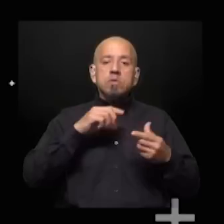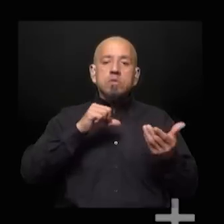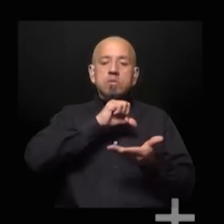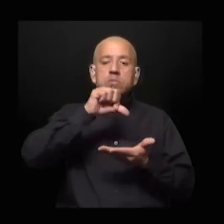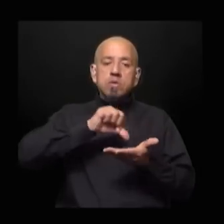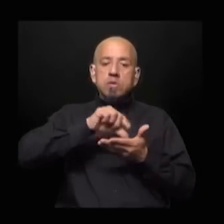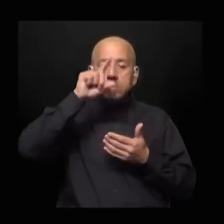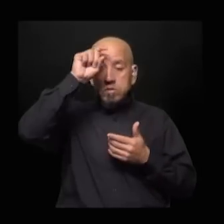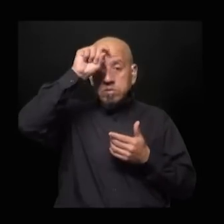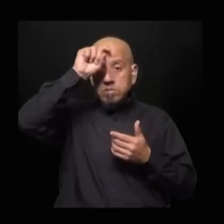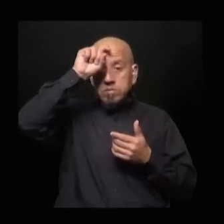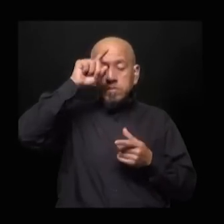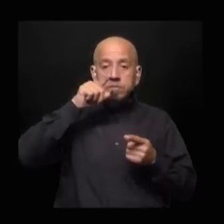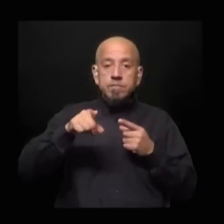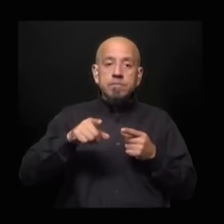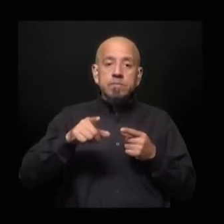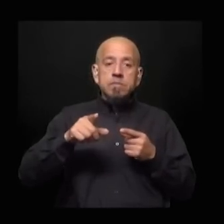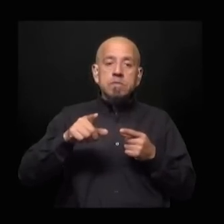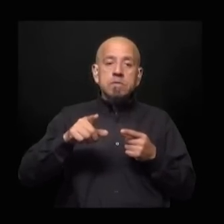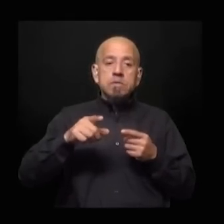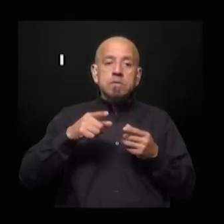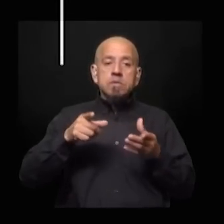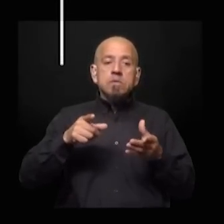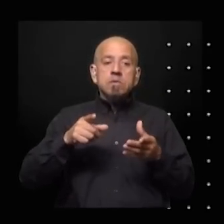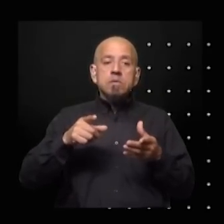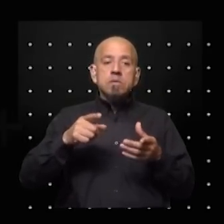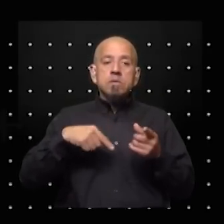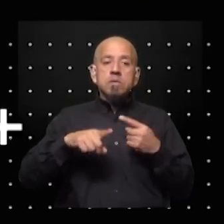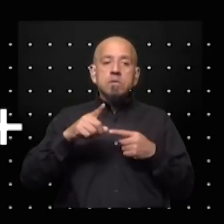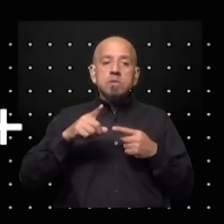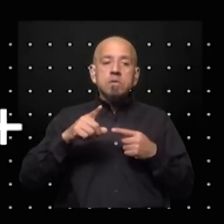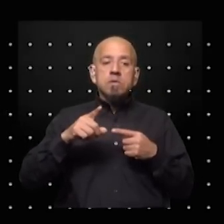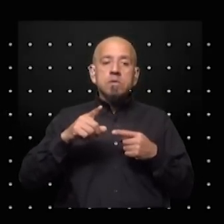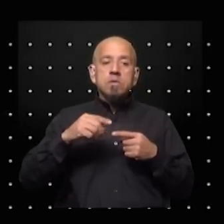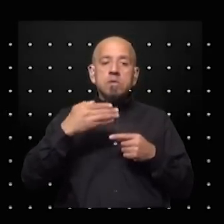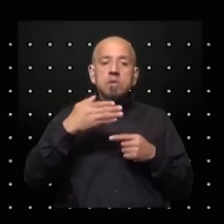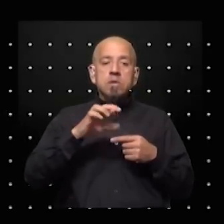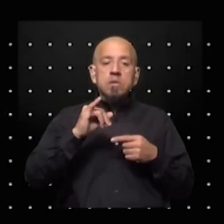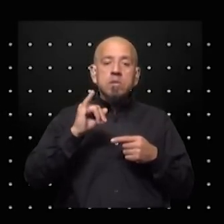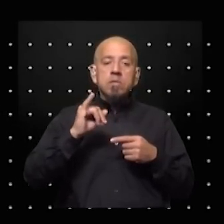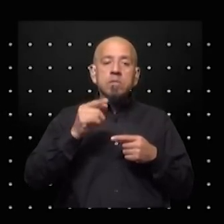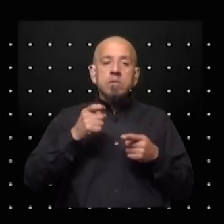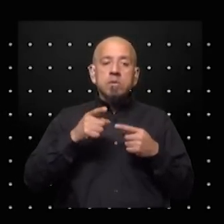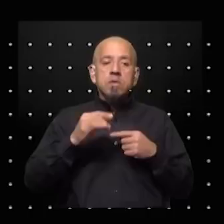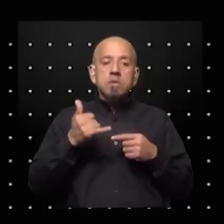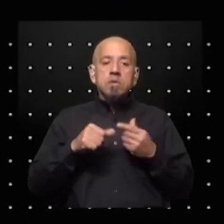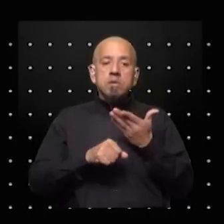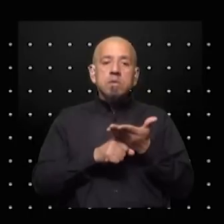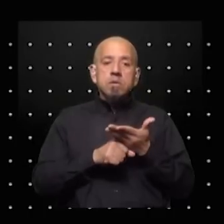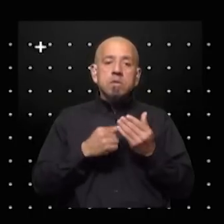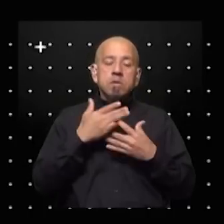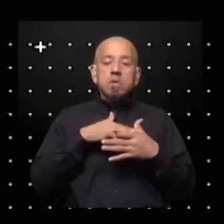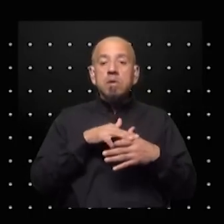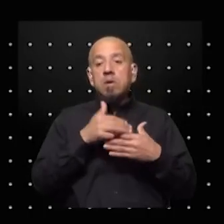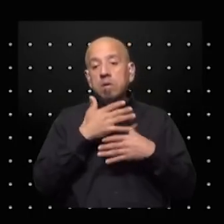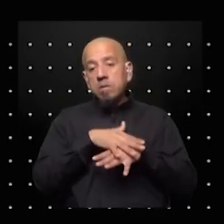Egipto que ya forma parte del capital digamos del equity del capital de los BRICS y que hay algunos que ya han solicitado su integración